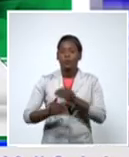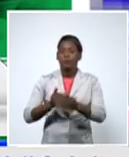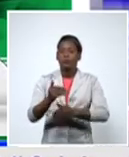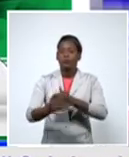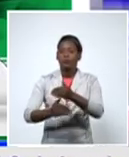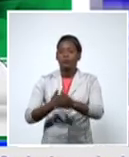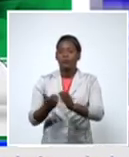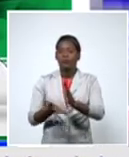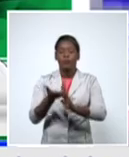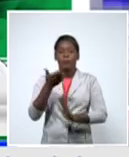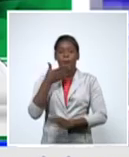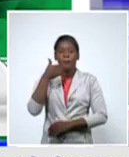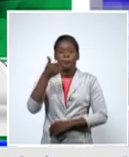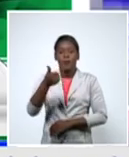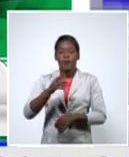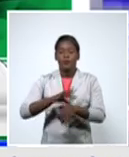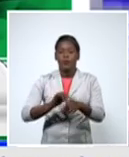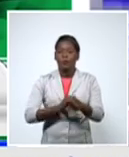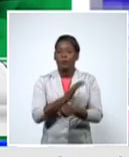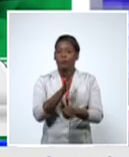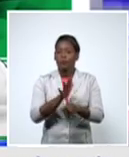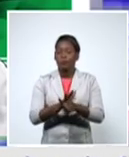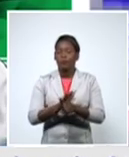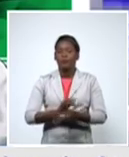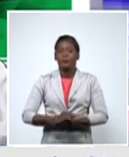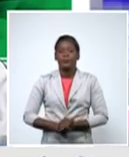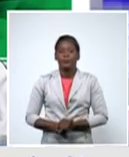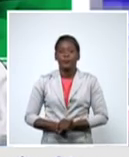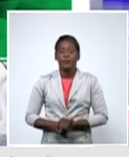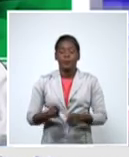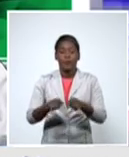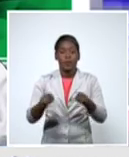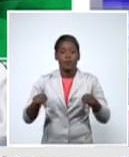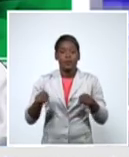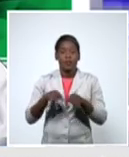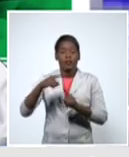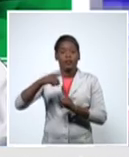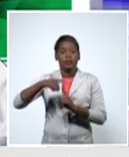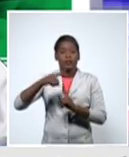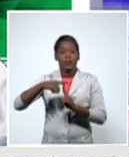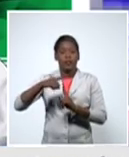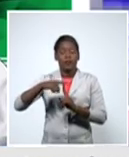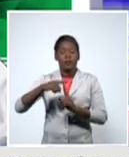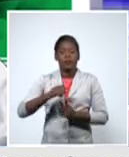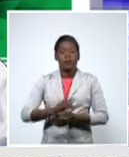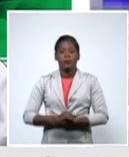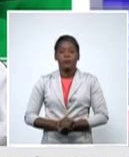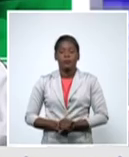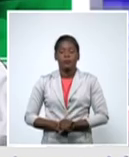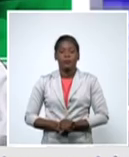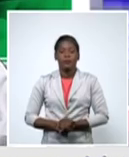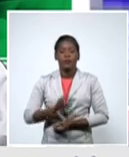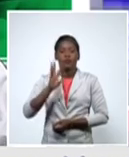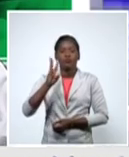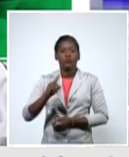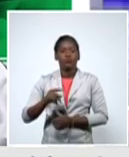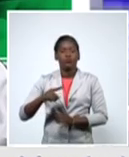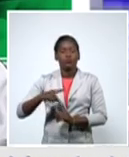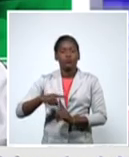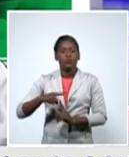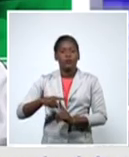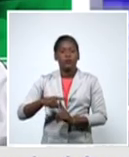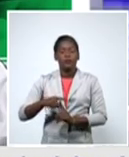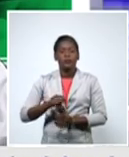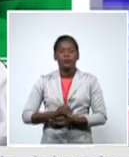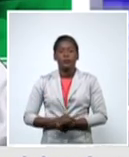la COVID-19 en nuestras terapias intensivas una cifra discretamente inferior 3